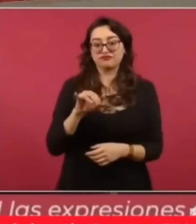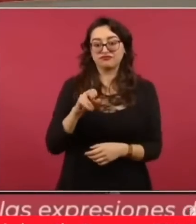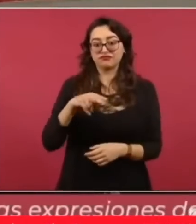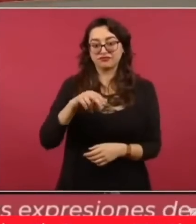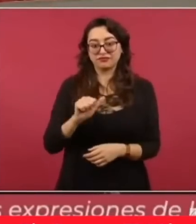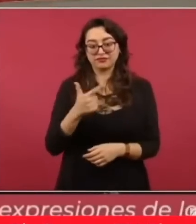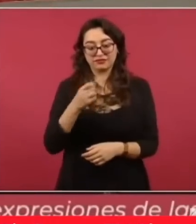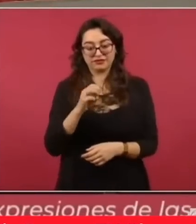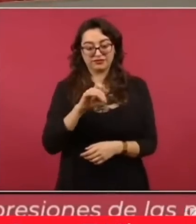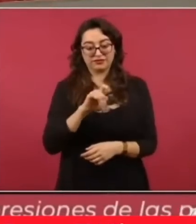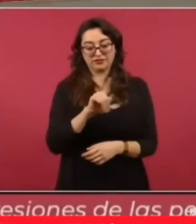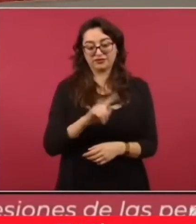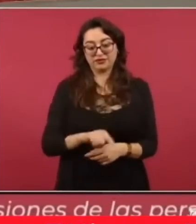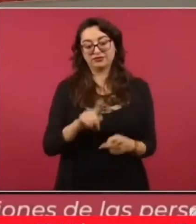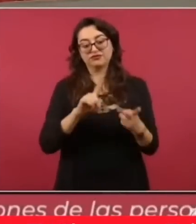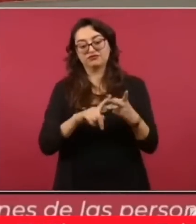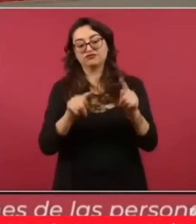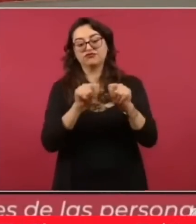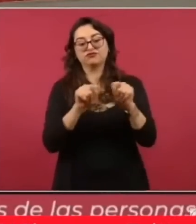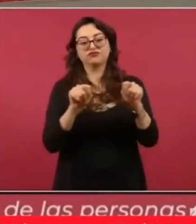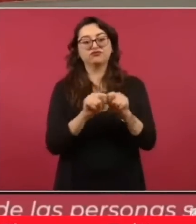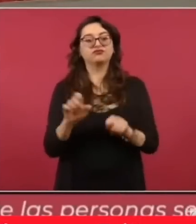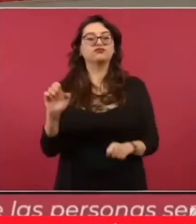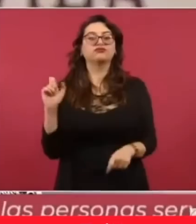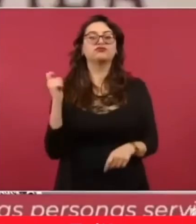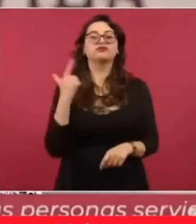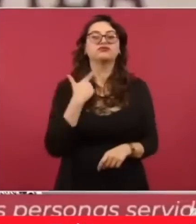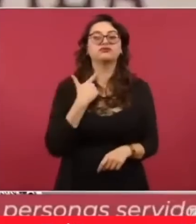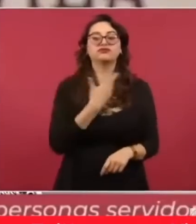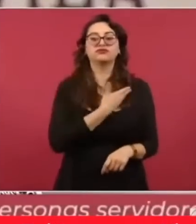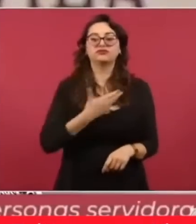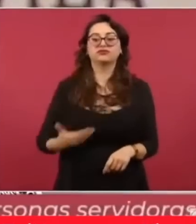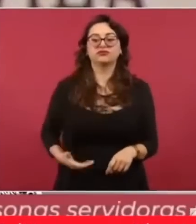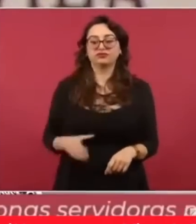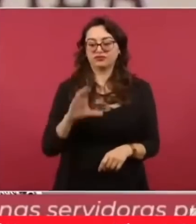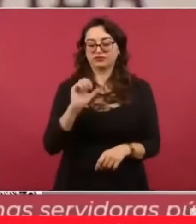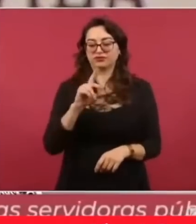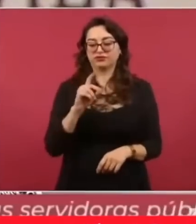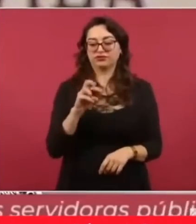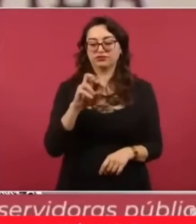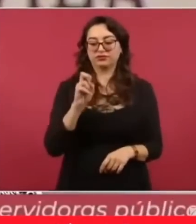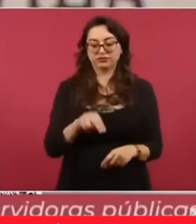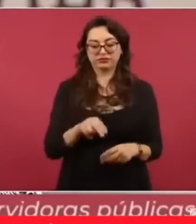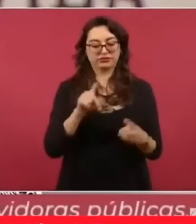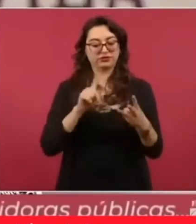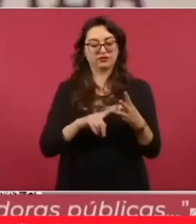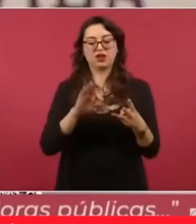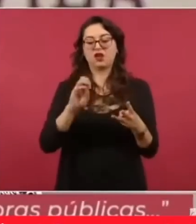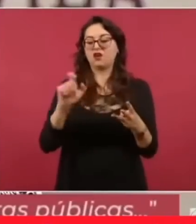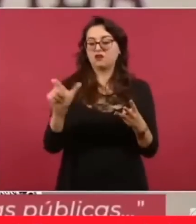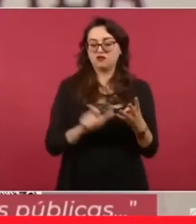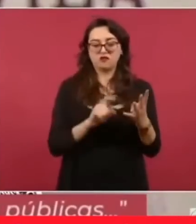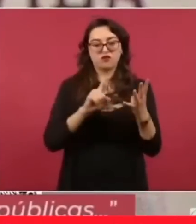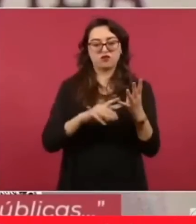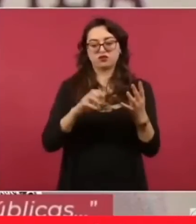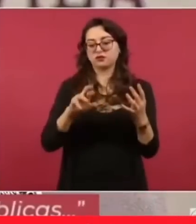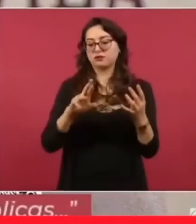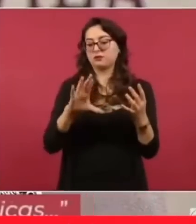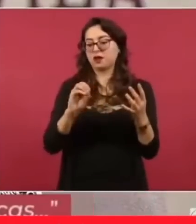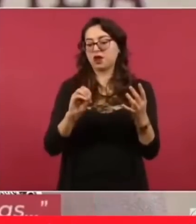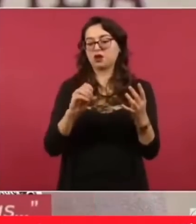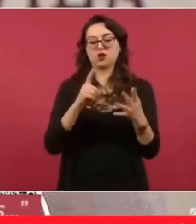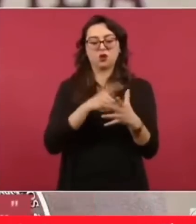y también su tío, el expresidente Felipe Calderón, el expresidente Vicente Fox, Marco Cortés,